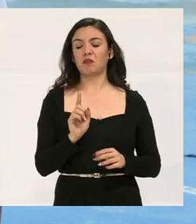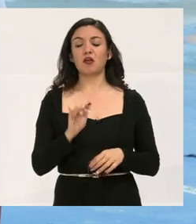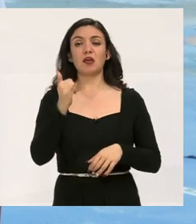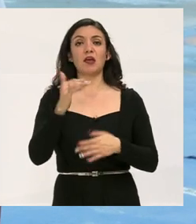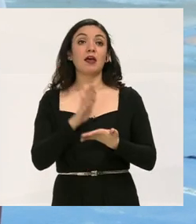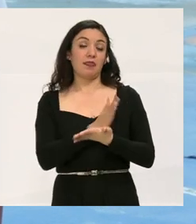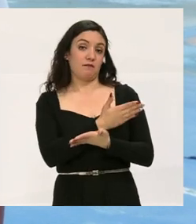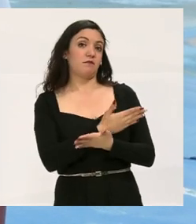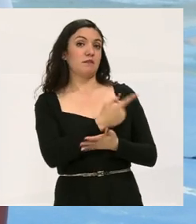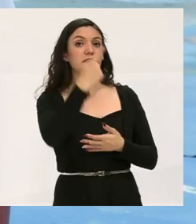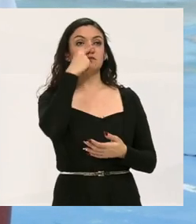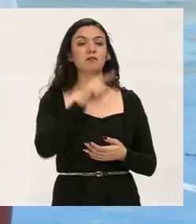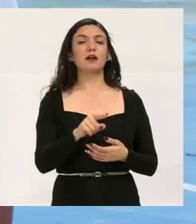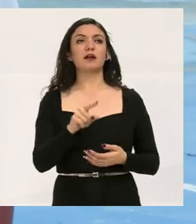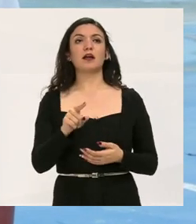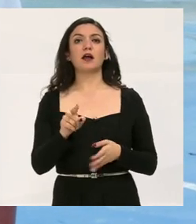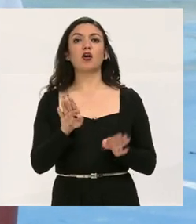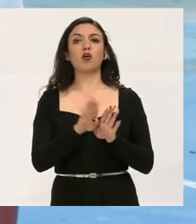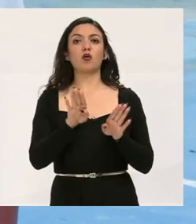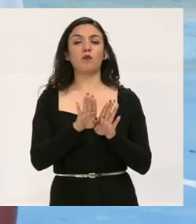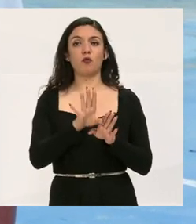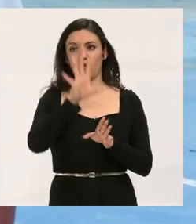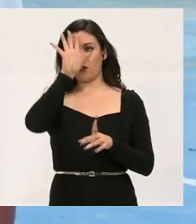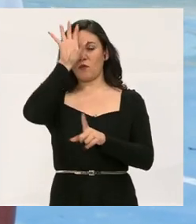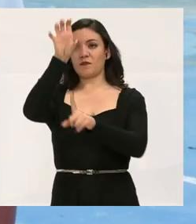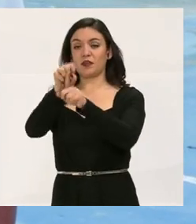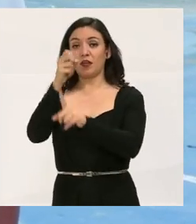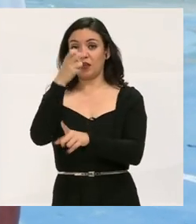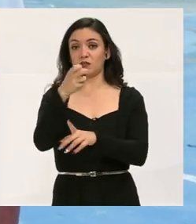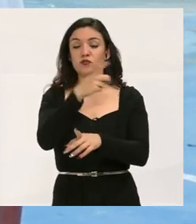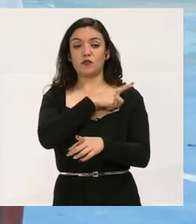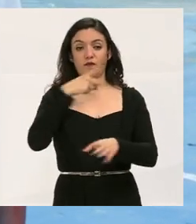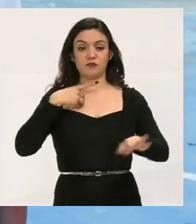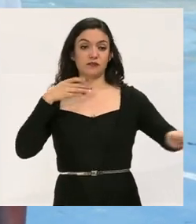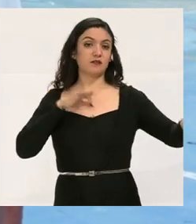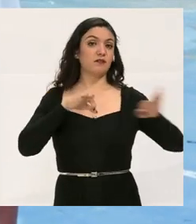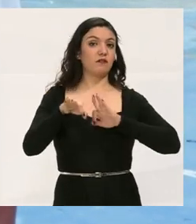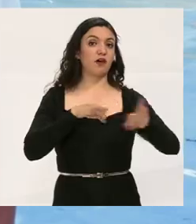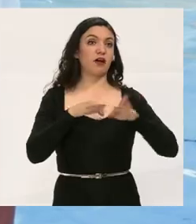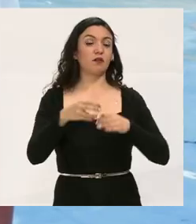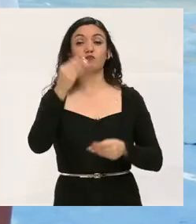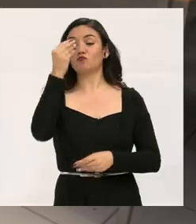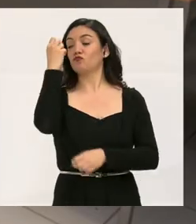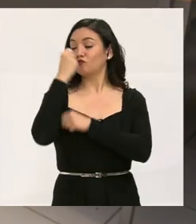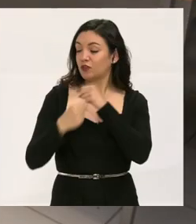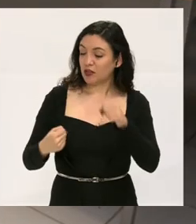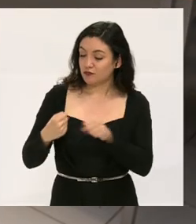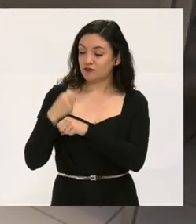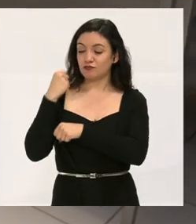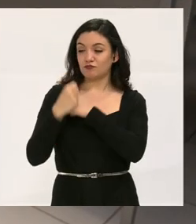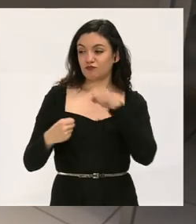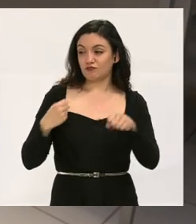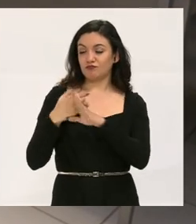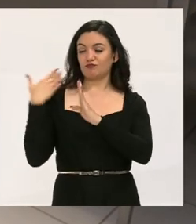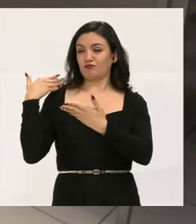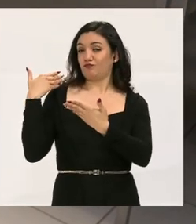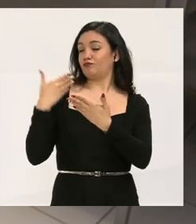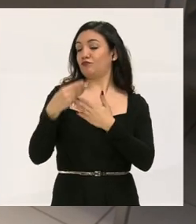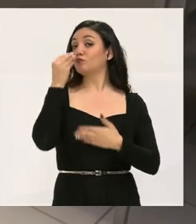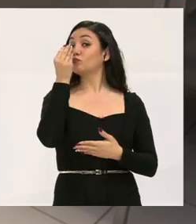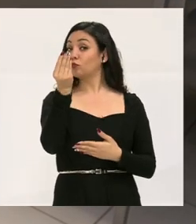Y además, pues para obtener todo esto, debes de trabajar durante muchos años.